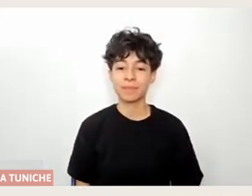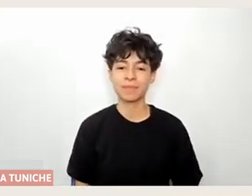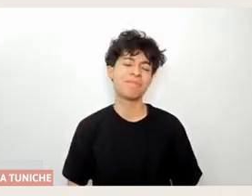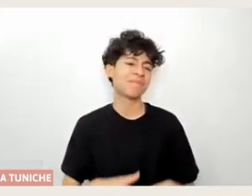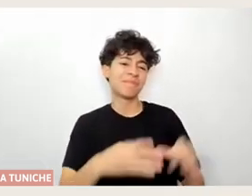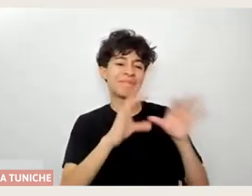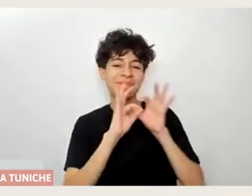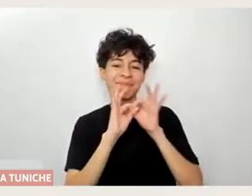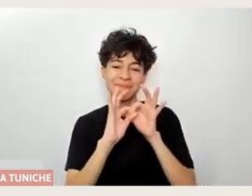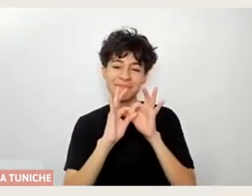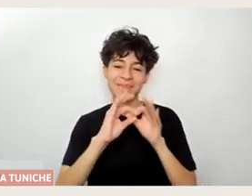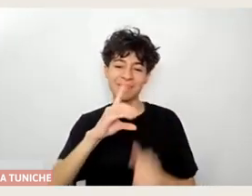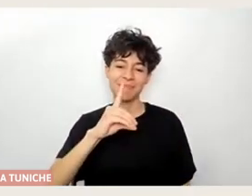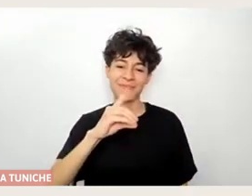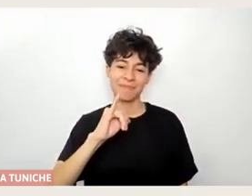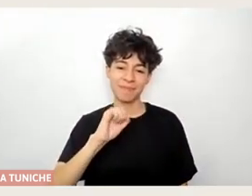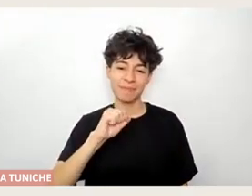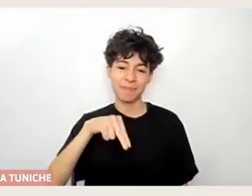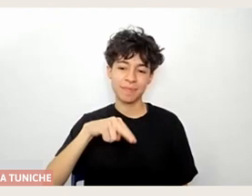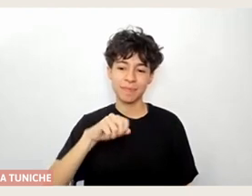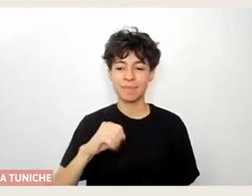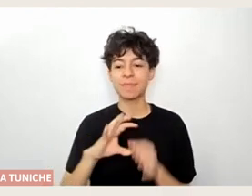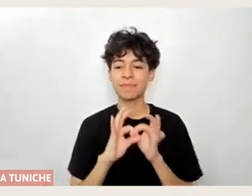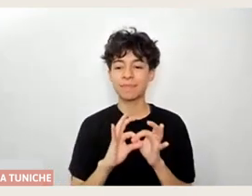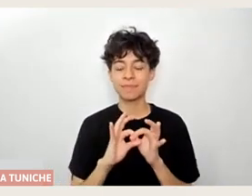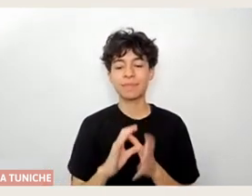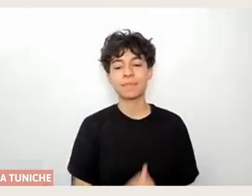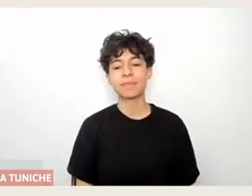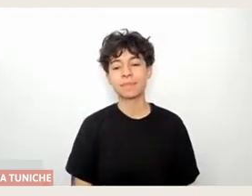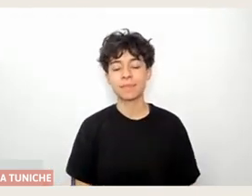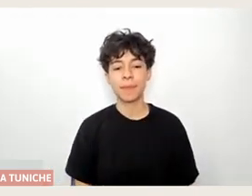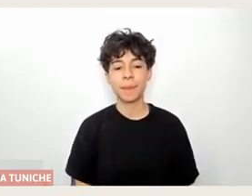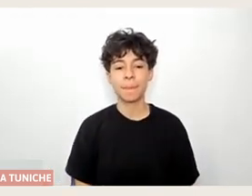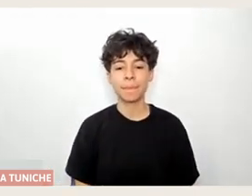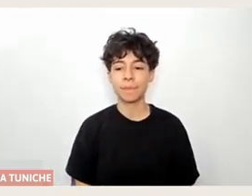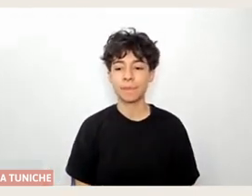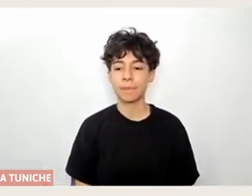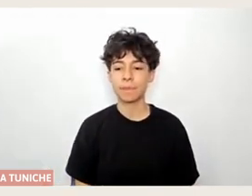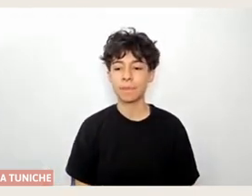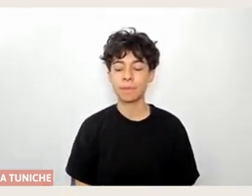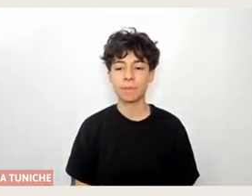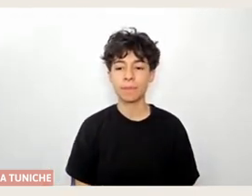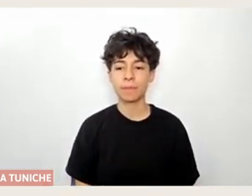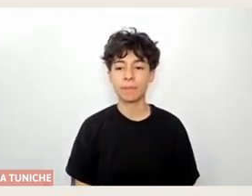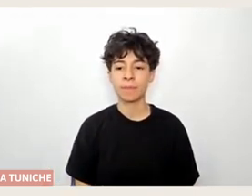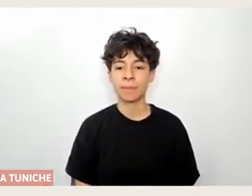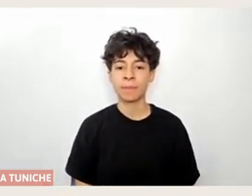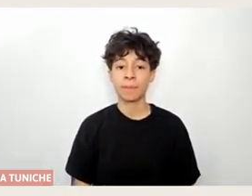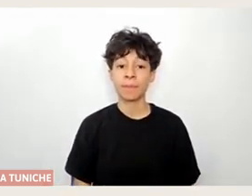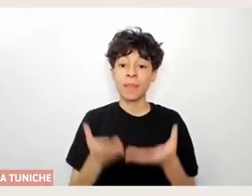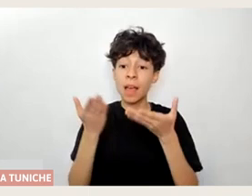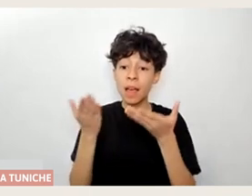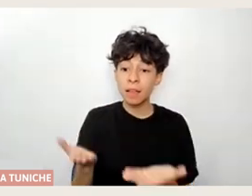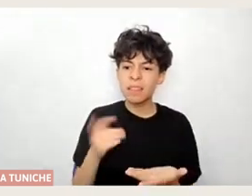Muchísimas gracias a ti, Diana, por tu compartir. Queremos dejar ahora, acá en las redes, en mi conversatorio,